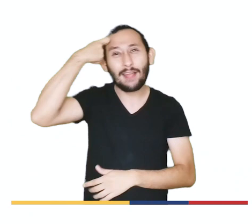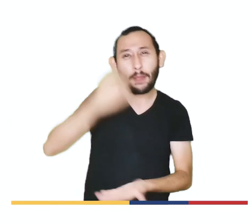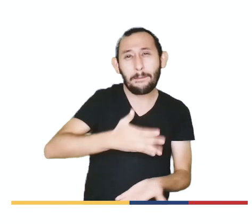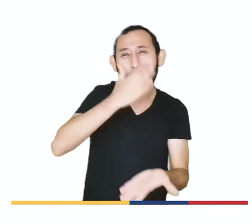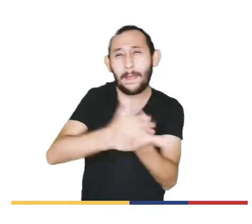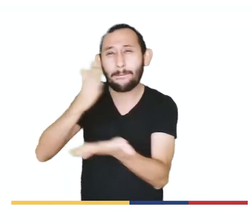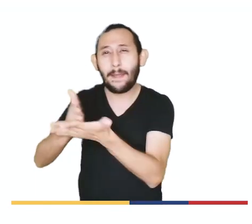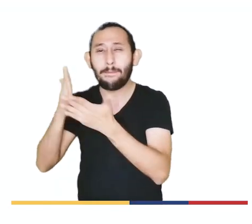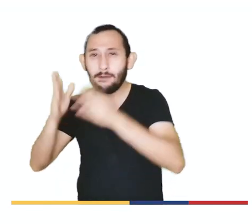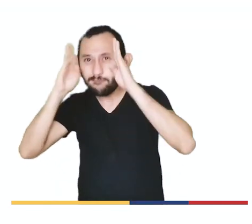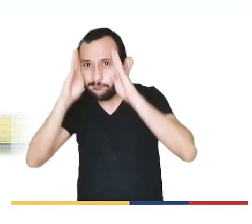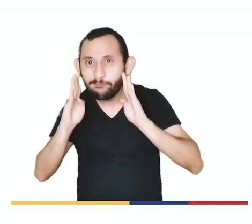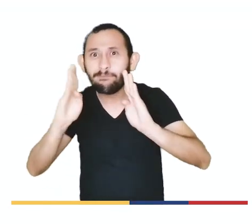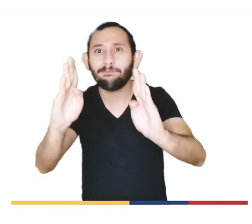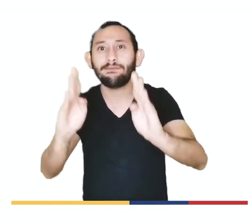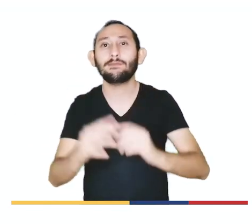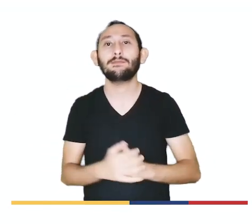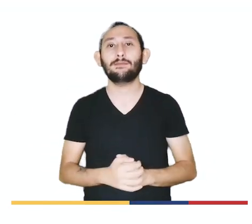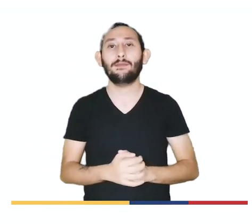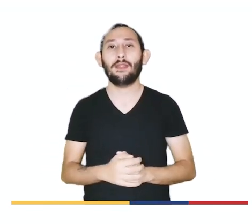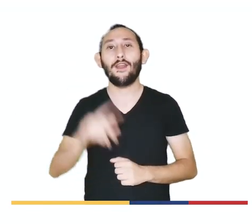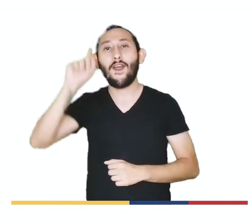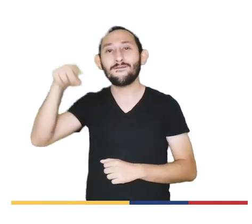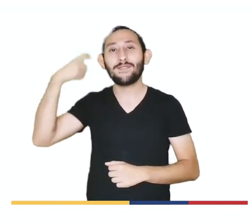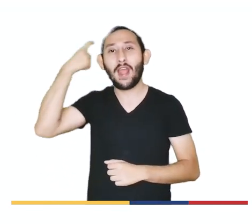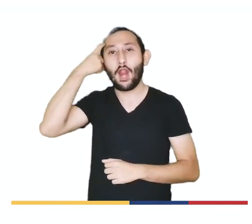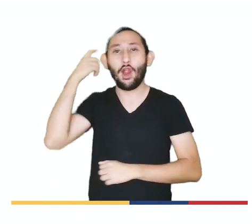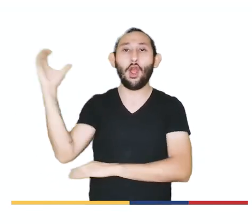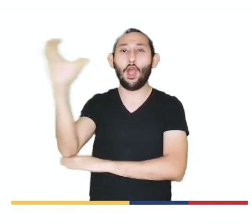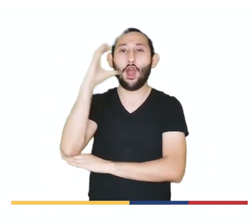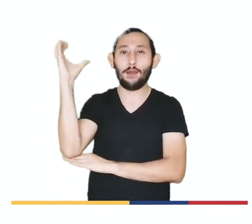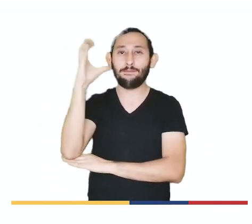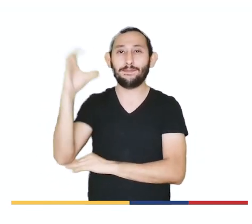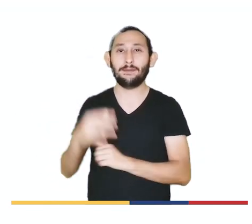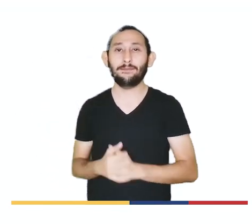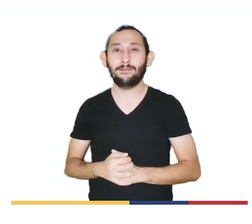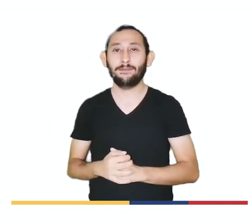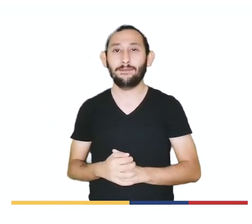Gobierno de Colombia, Unidad Nacional para la Gestión del Riesgo de Desastres.